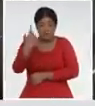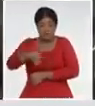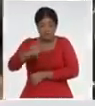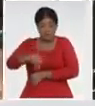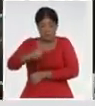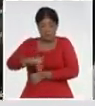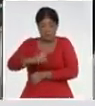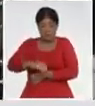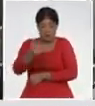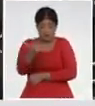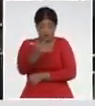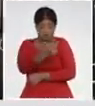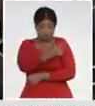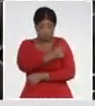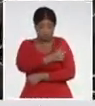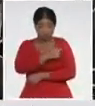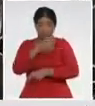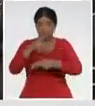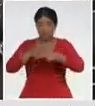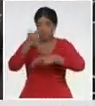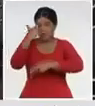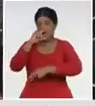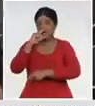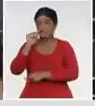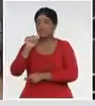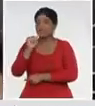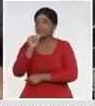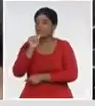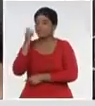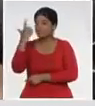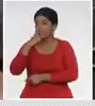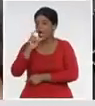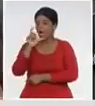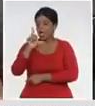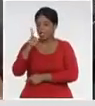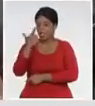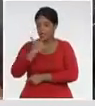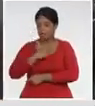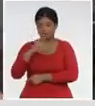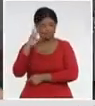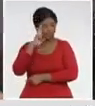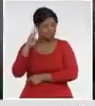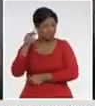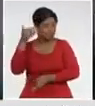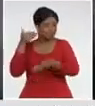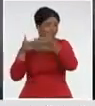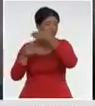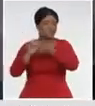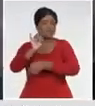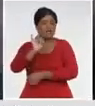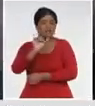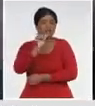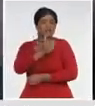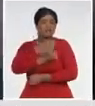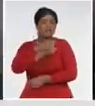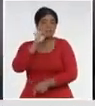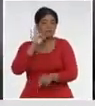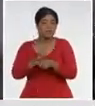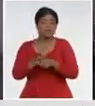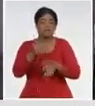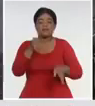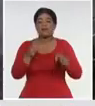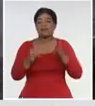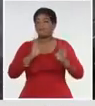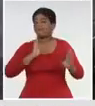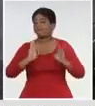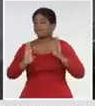de Aptala. Ahora, recordemos que el pasado 7 de diciembre comenzaba la fase 1 de ensayos clínicos